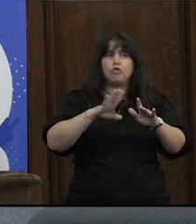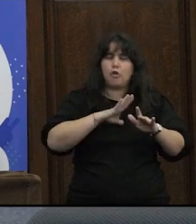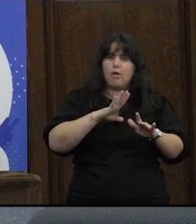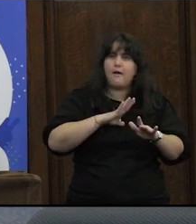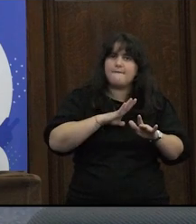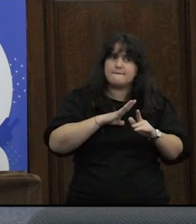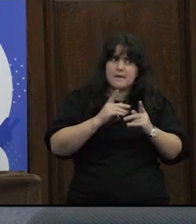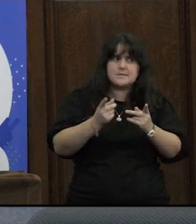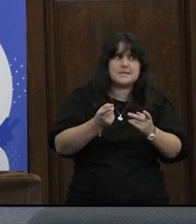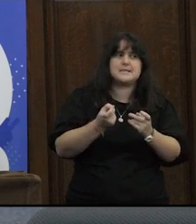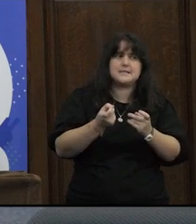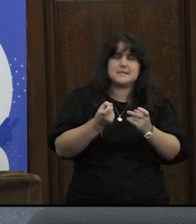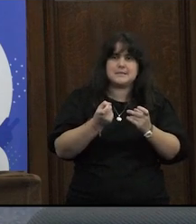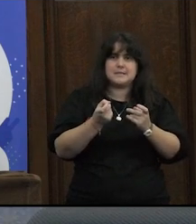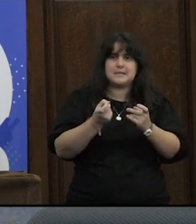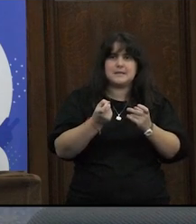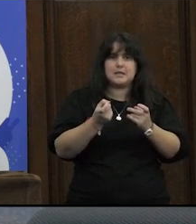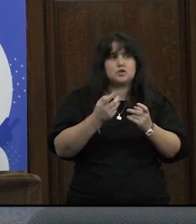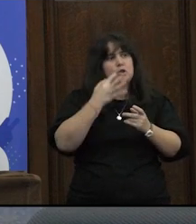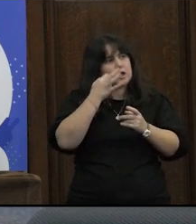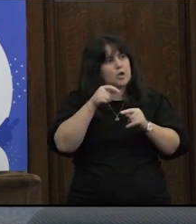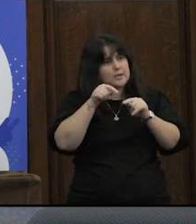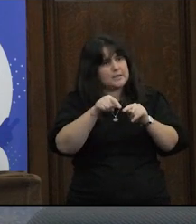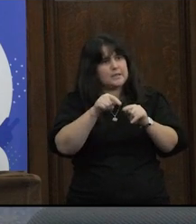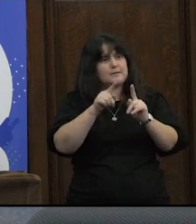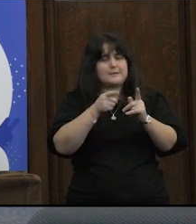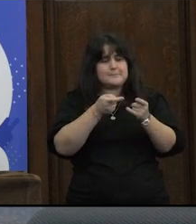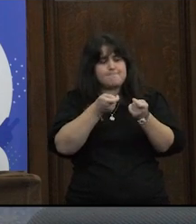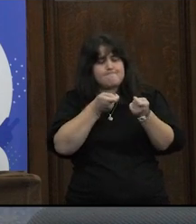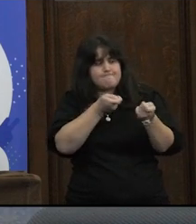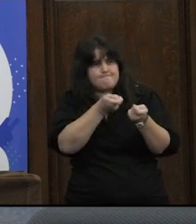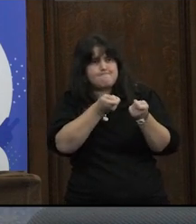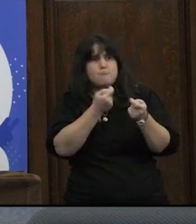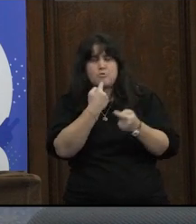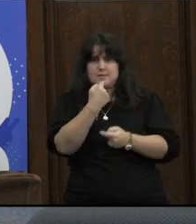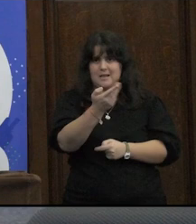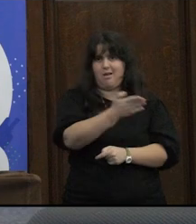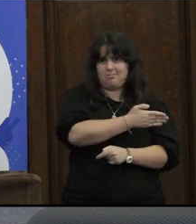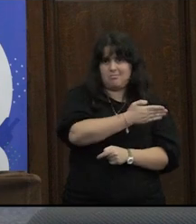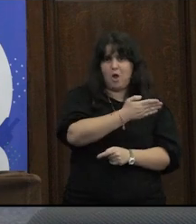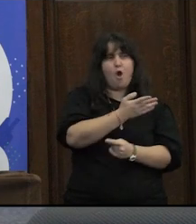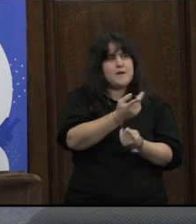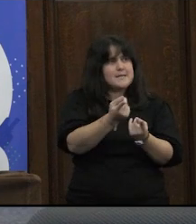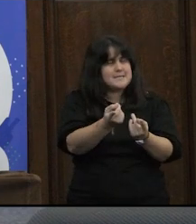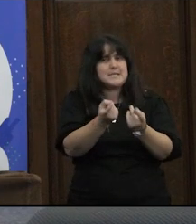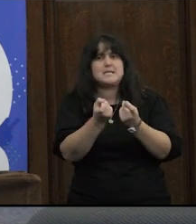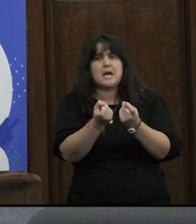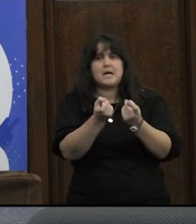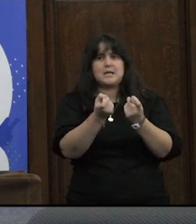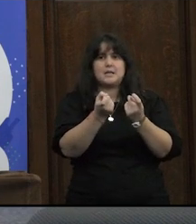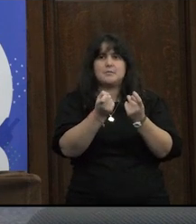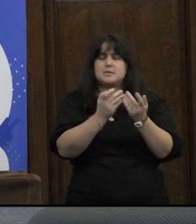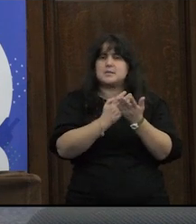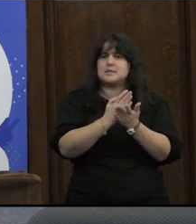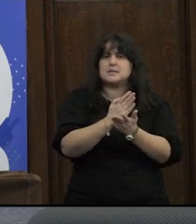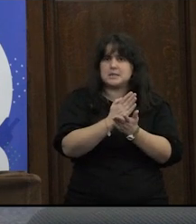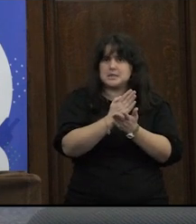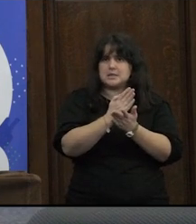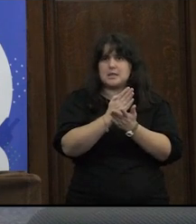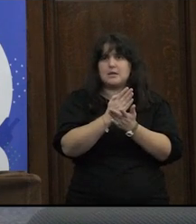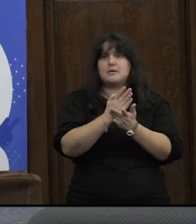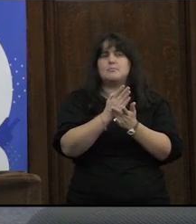seguimos como necesitando ¿no? y creo que ahí hay esa tensión que vos ponías ¿no? o esa necesidad como de caer